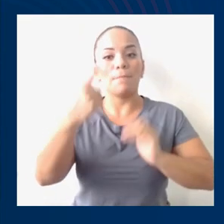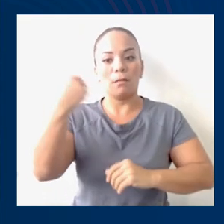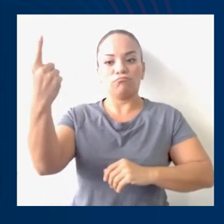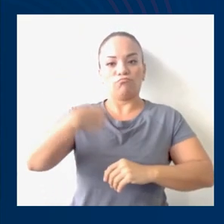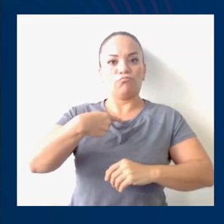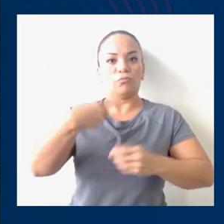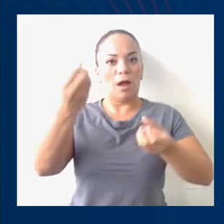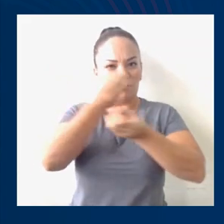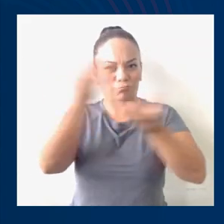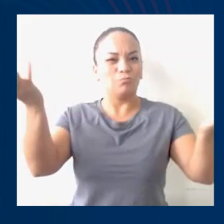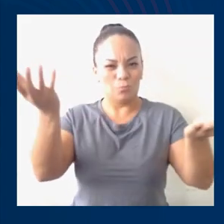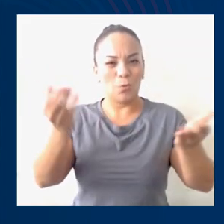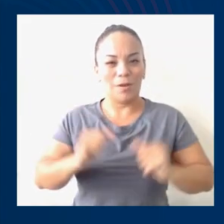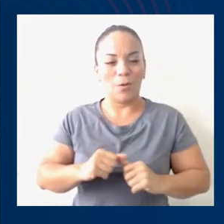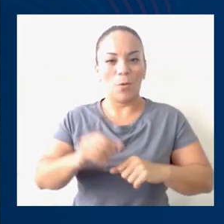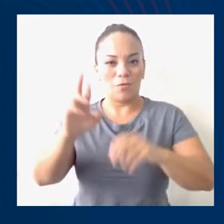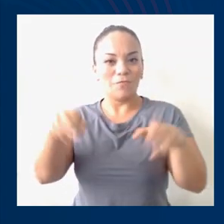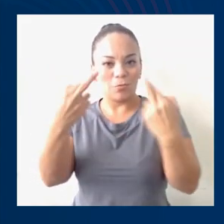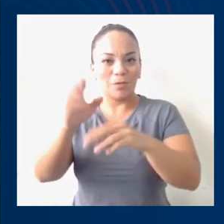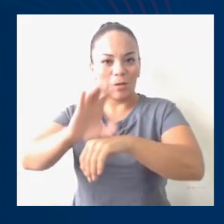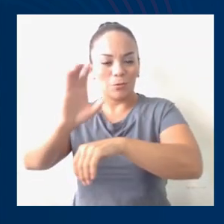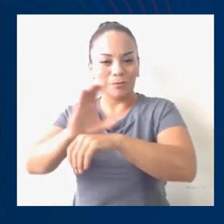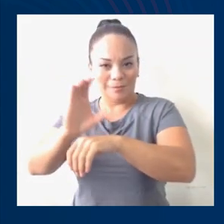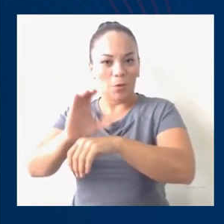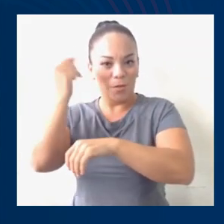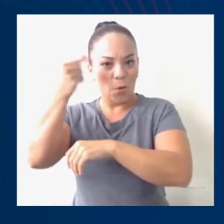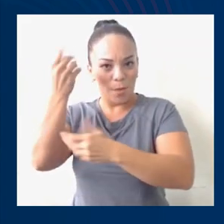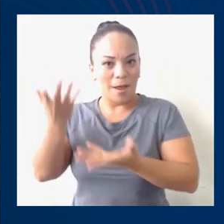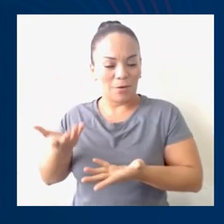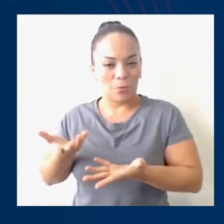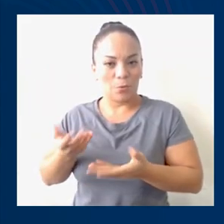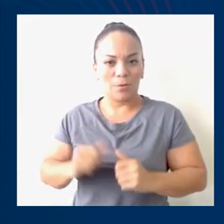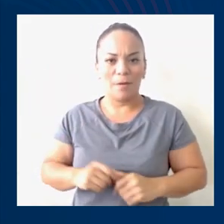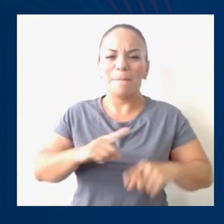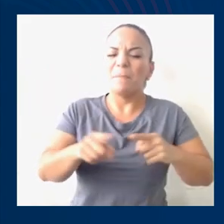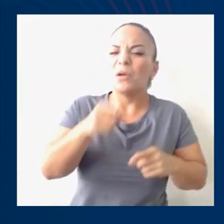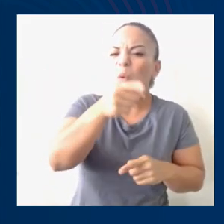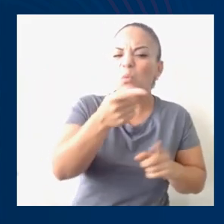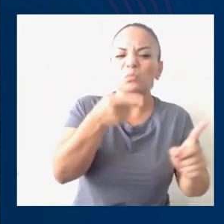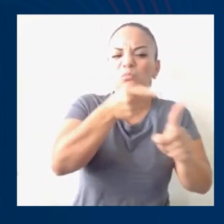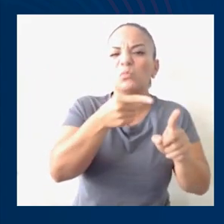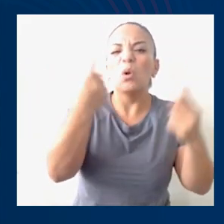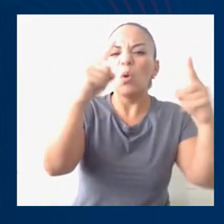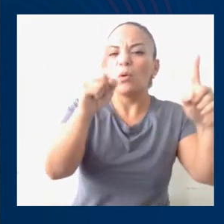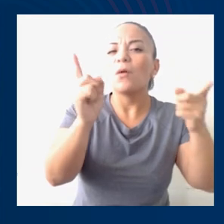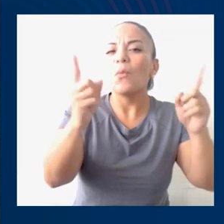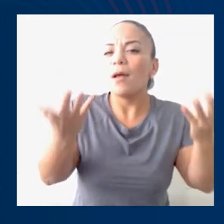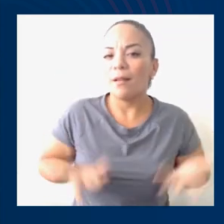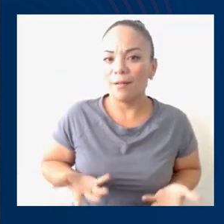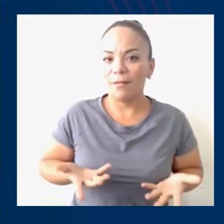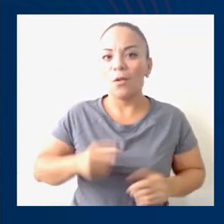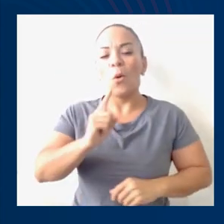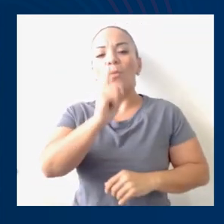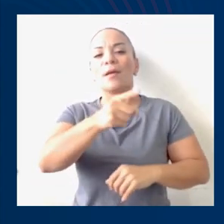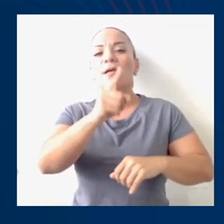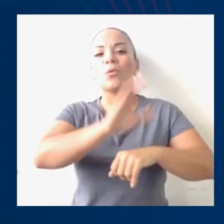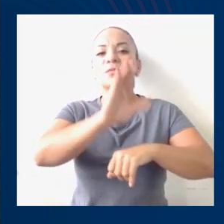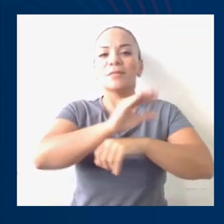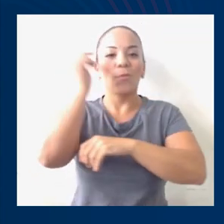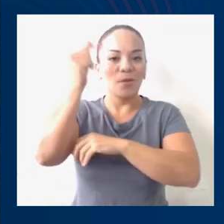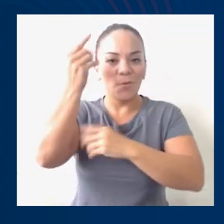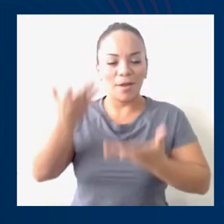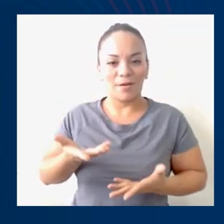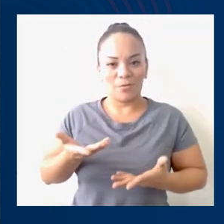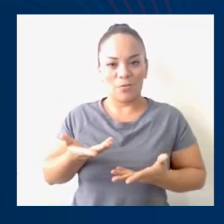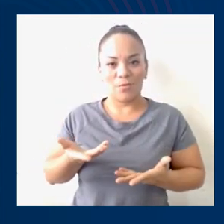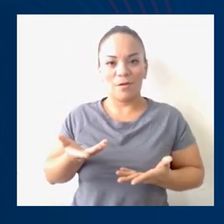ley para que me obligue a transmitirlo. El Consejo de Gobierno, en público. ¿Qué ganan? Obligar